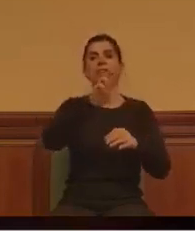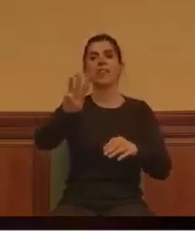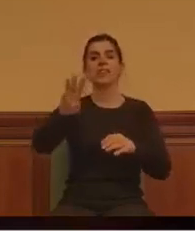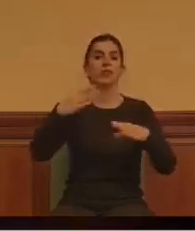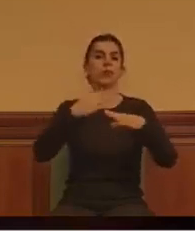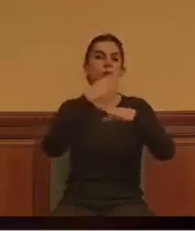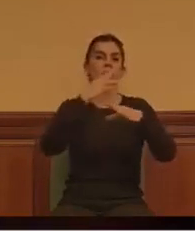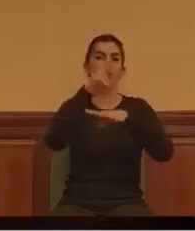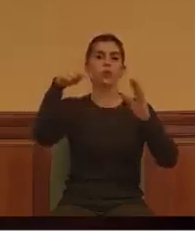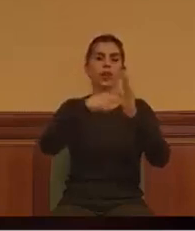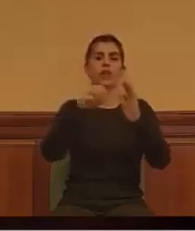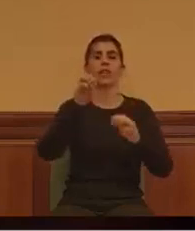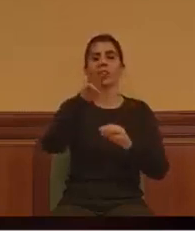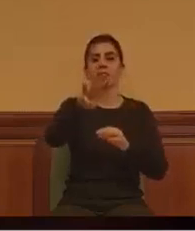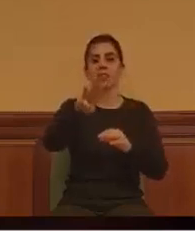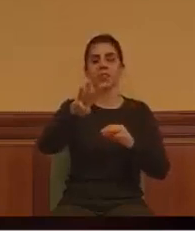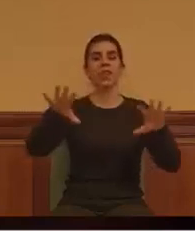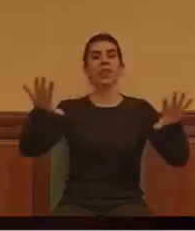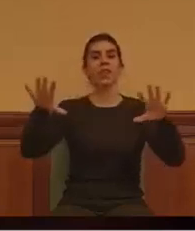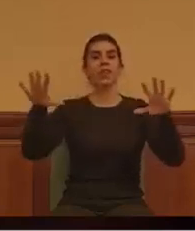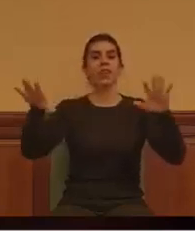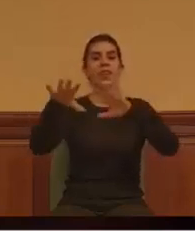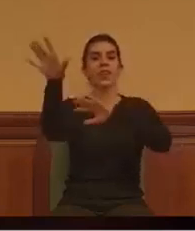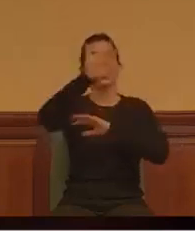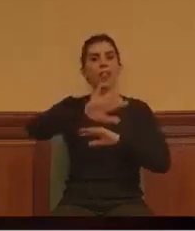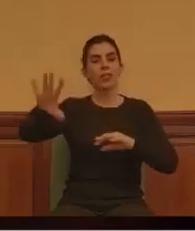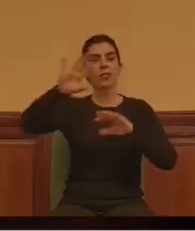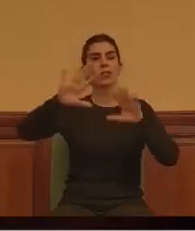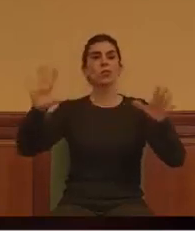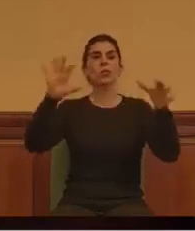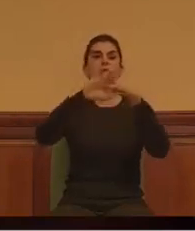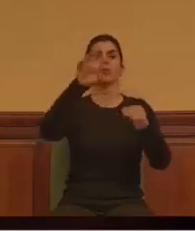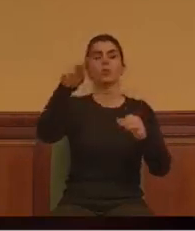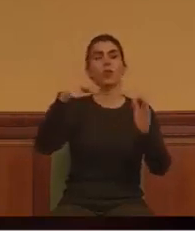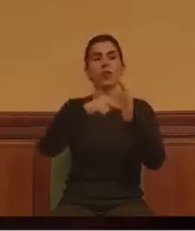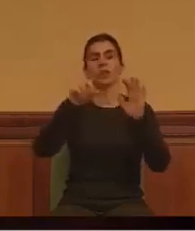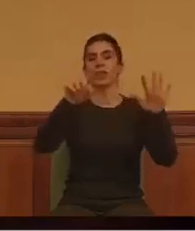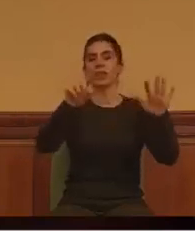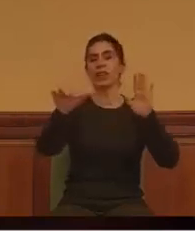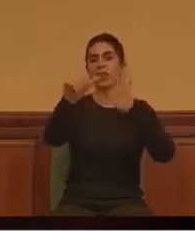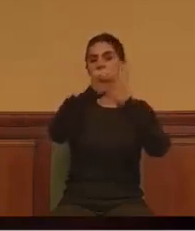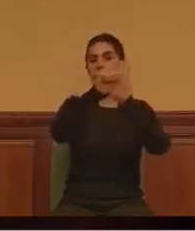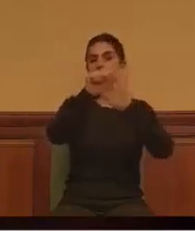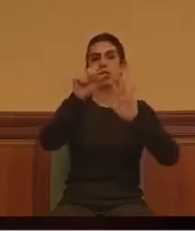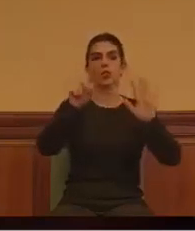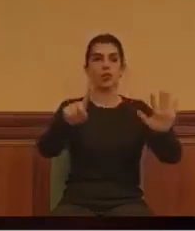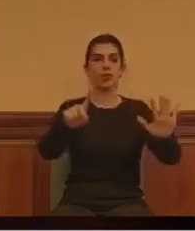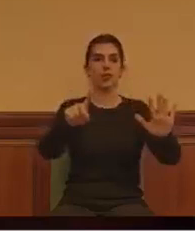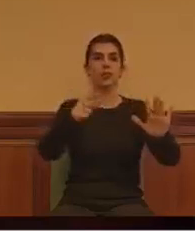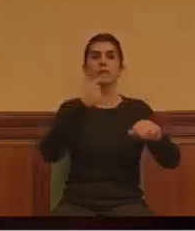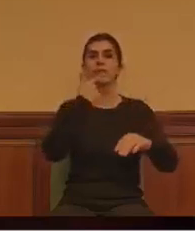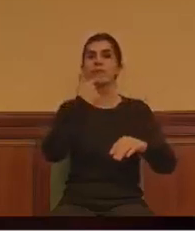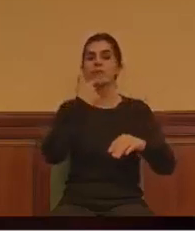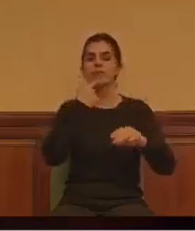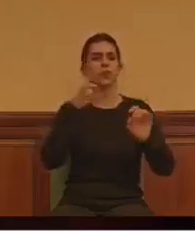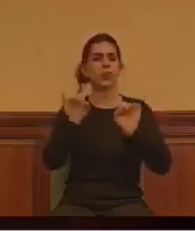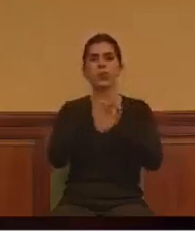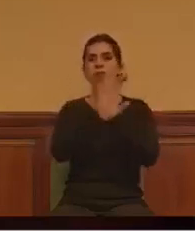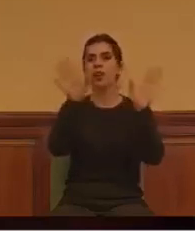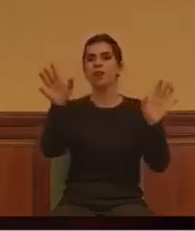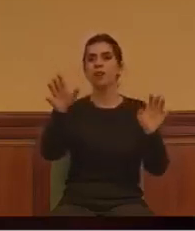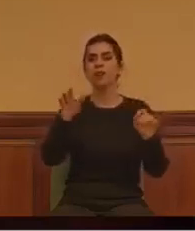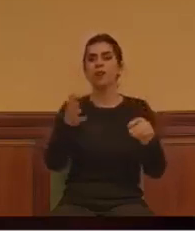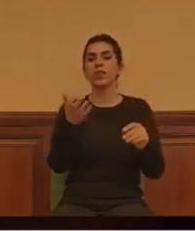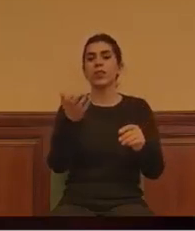Convención de las Naciones Unidas contra la Corrupción, cuyo artículo 6 establece explícitamente la necesidad de crear